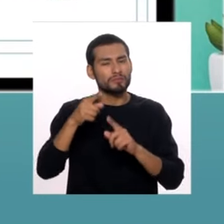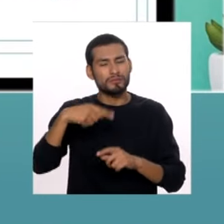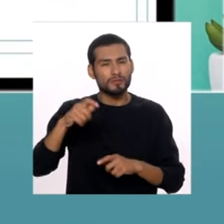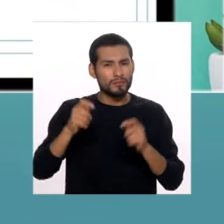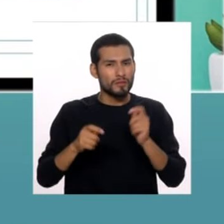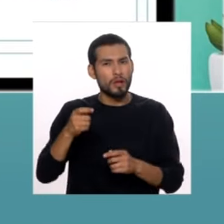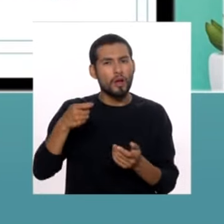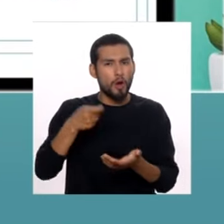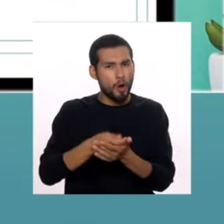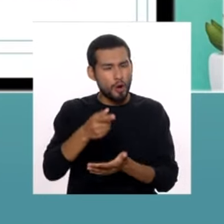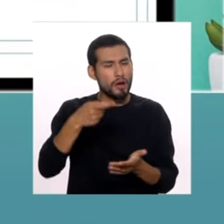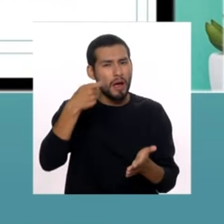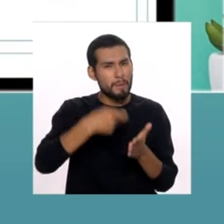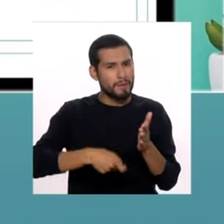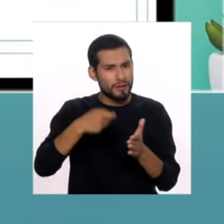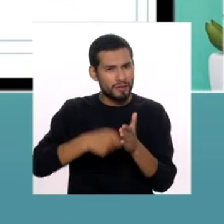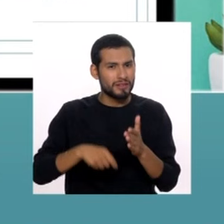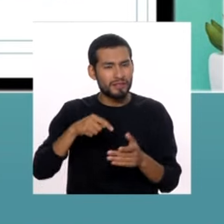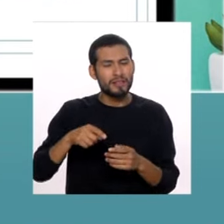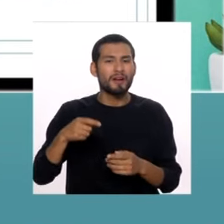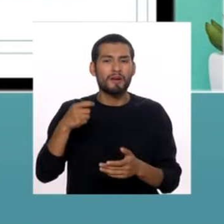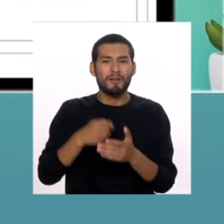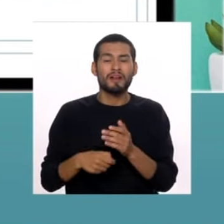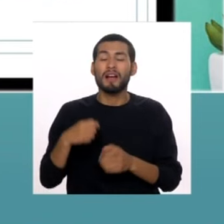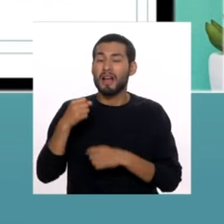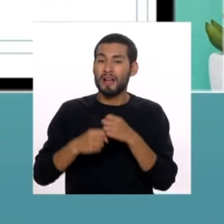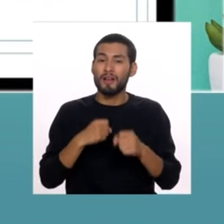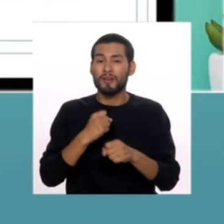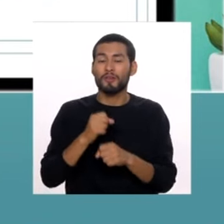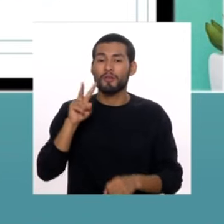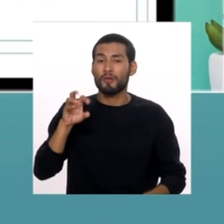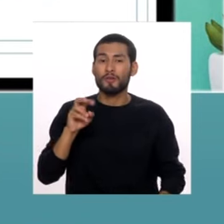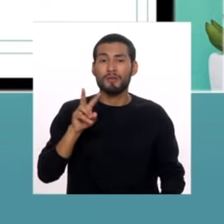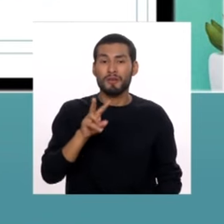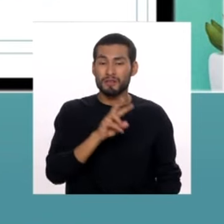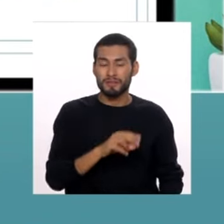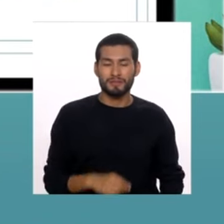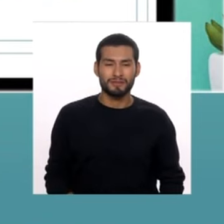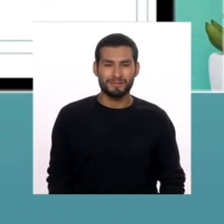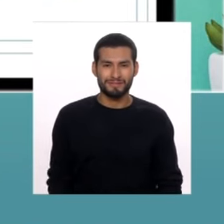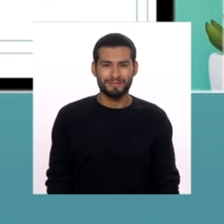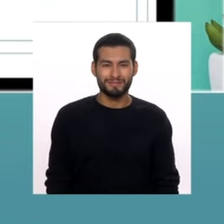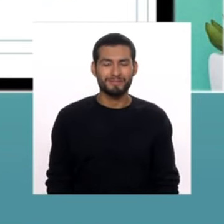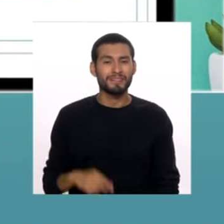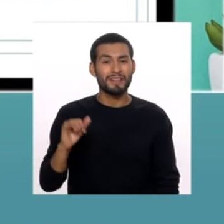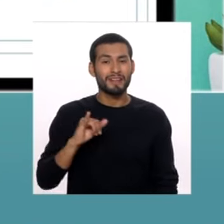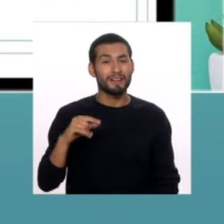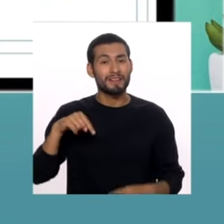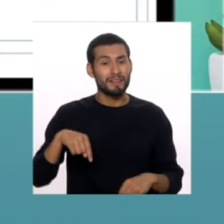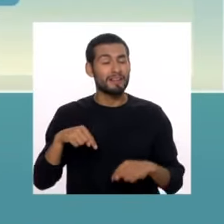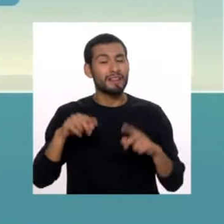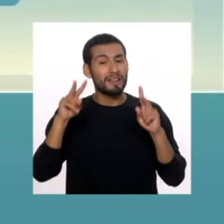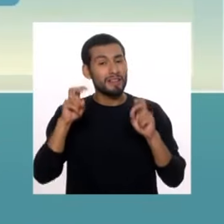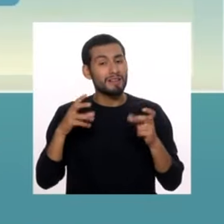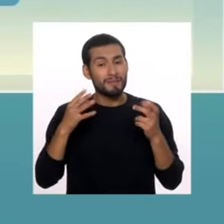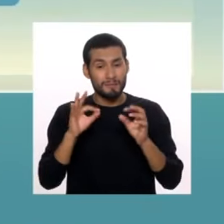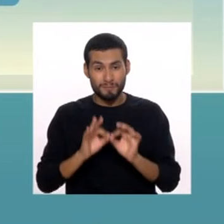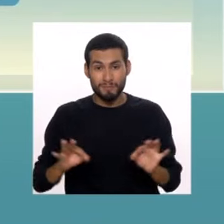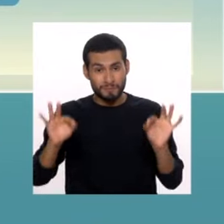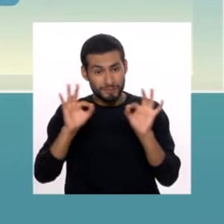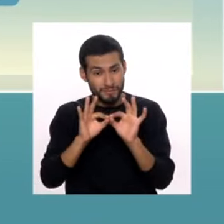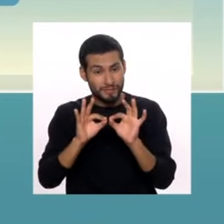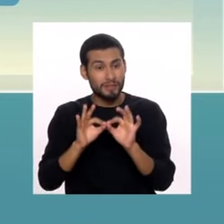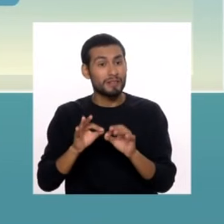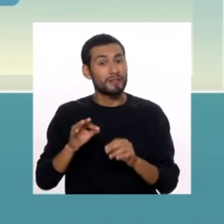contribuyentes sobre el impuesto en la renta del año 2022. Y hoy vamos a hablar de un tema que es importante,